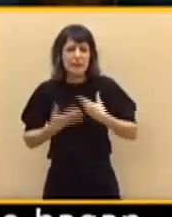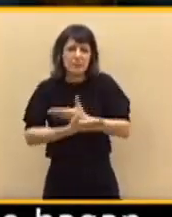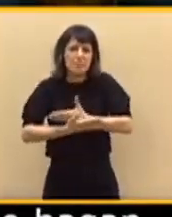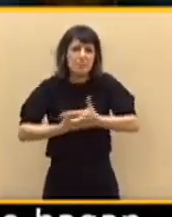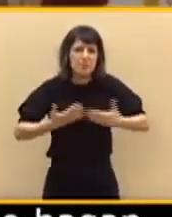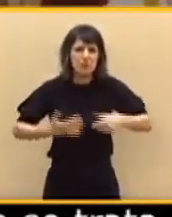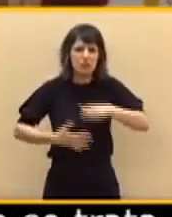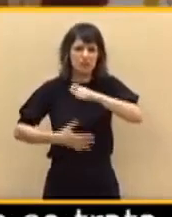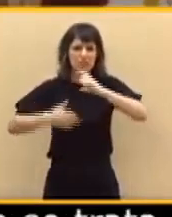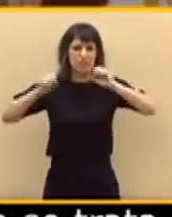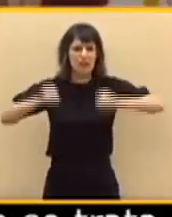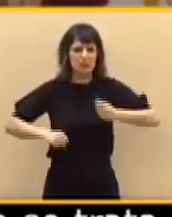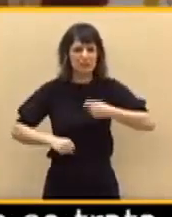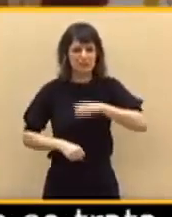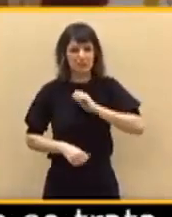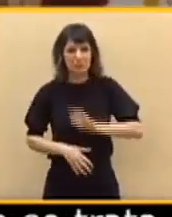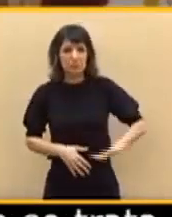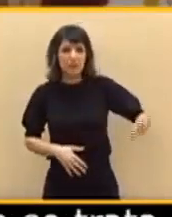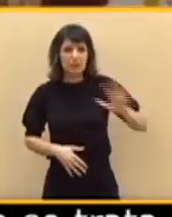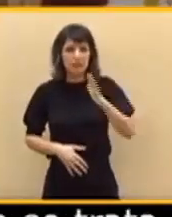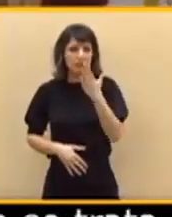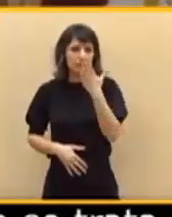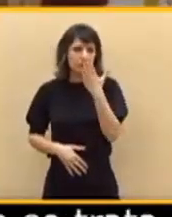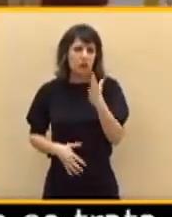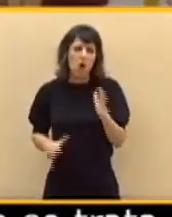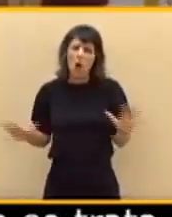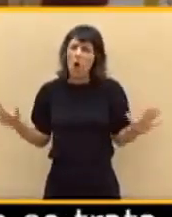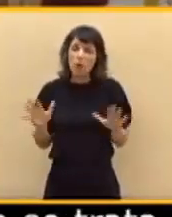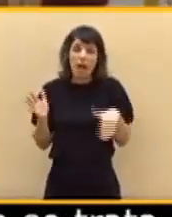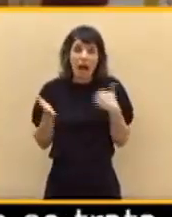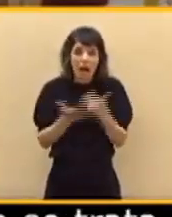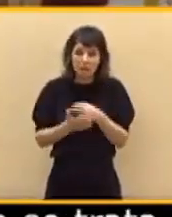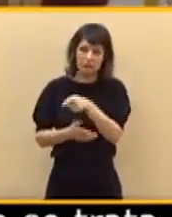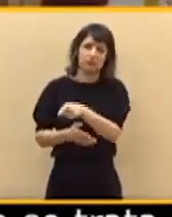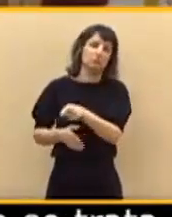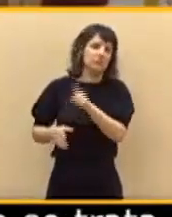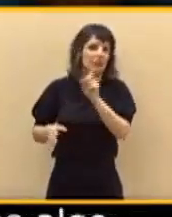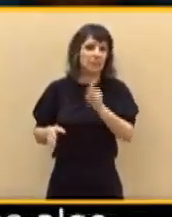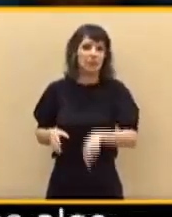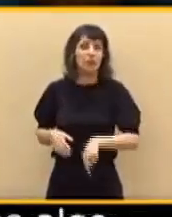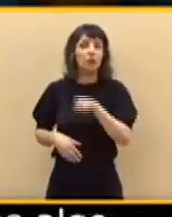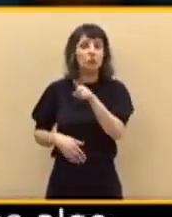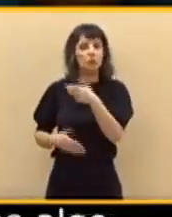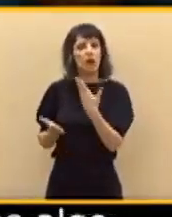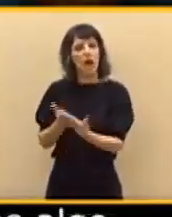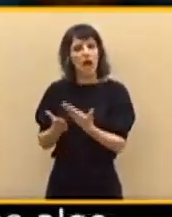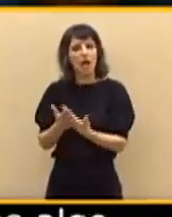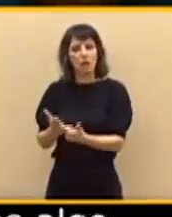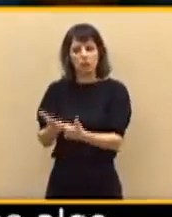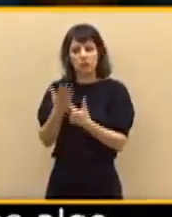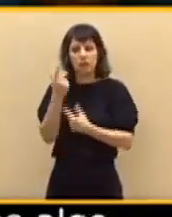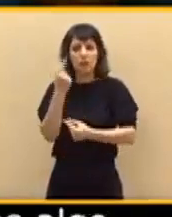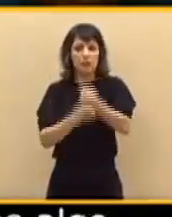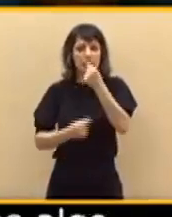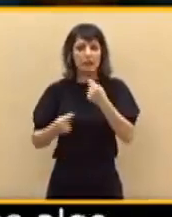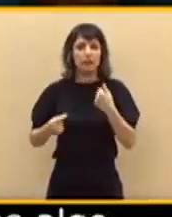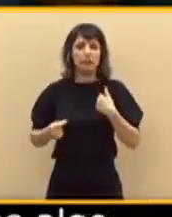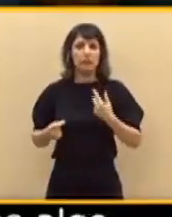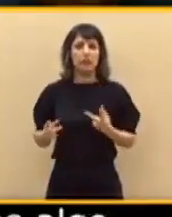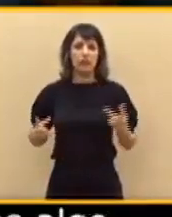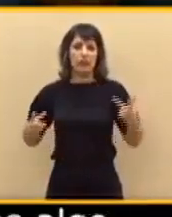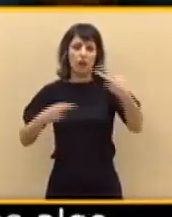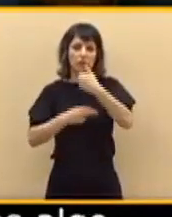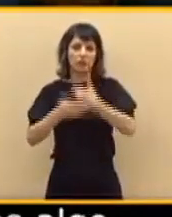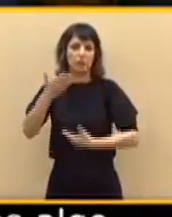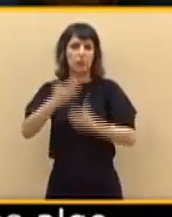este país es algo deleznable incluso para ustedes. Usted ha traído argumentarios, datos y recortes del periódico El Mundo. Yo